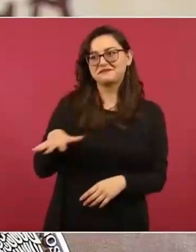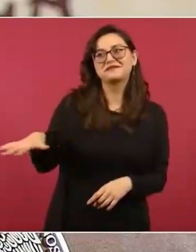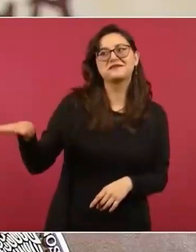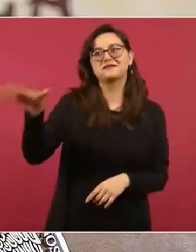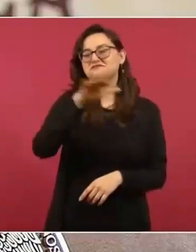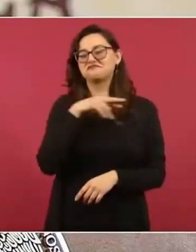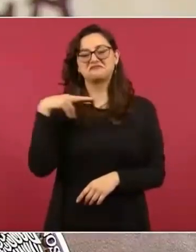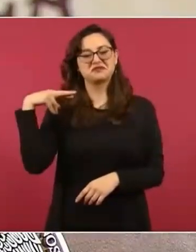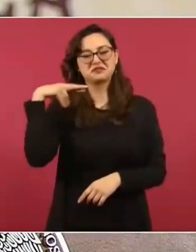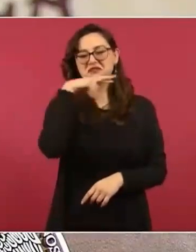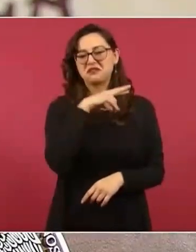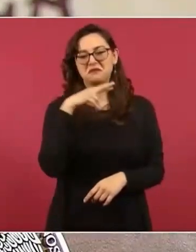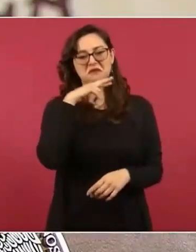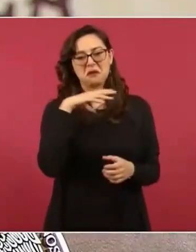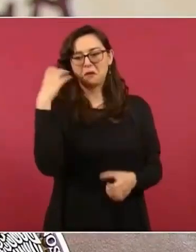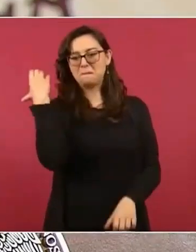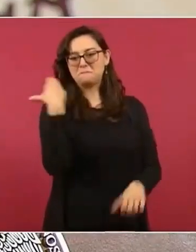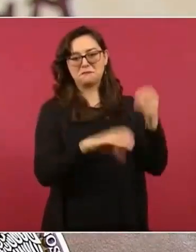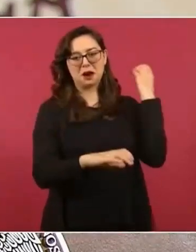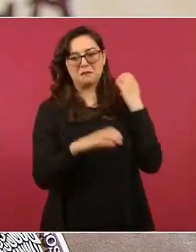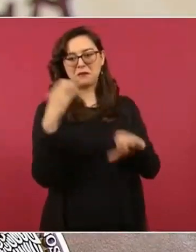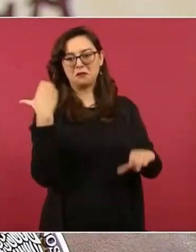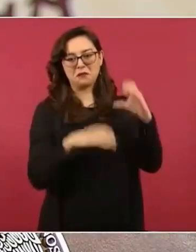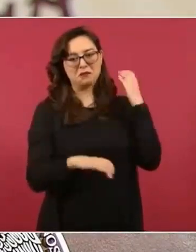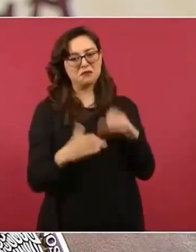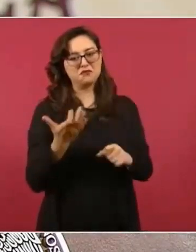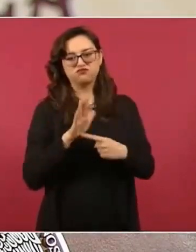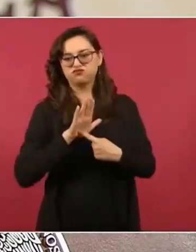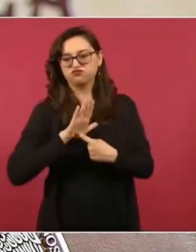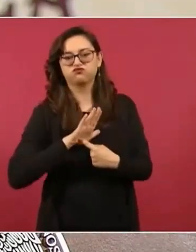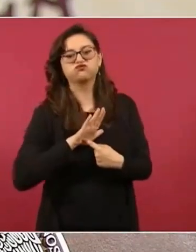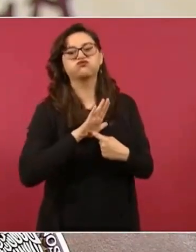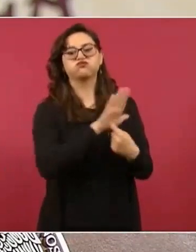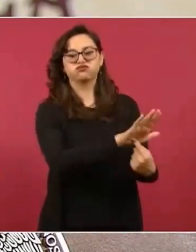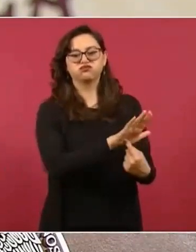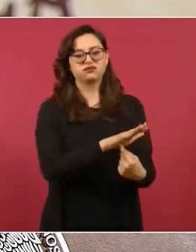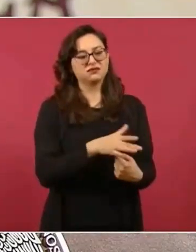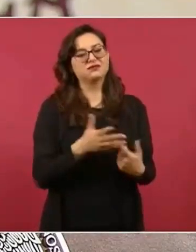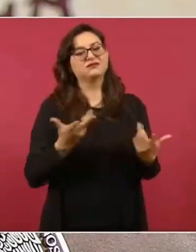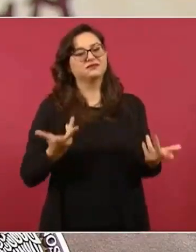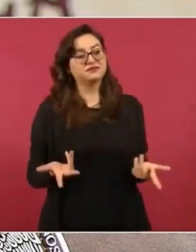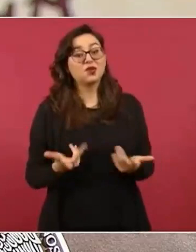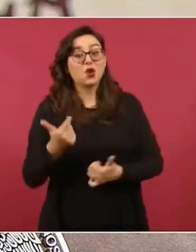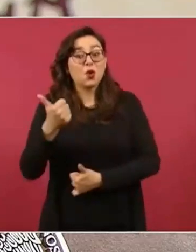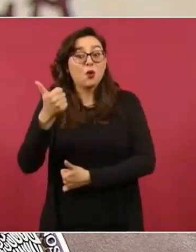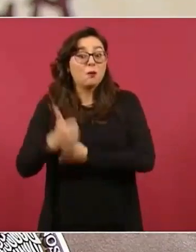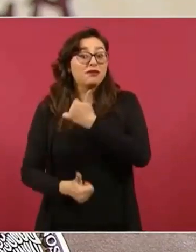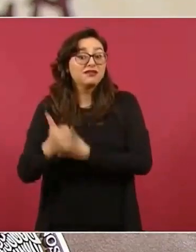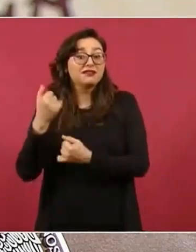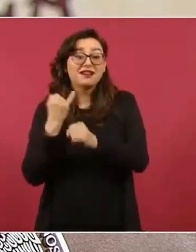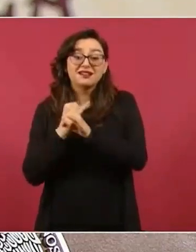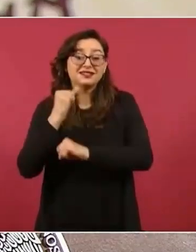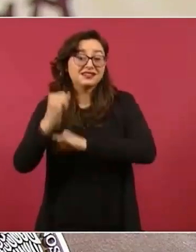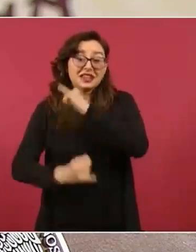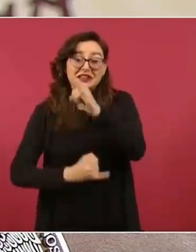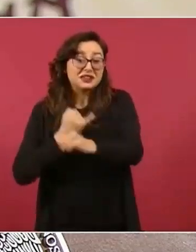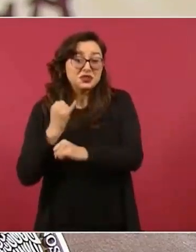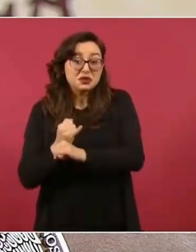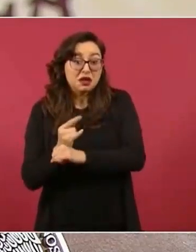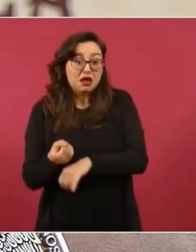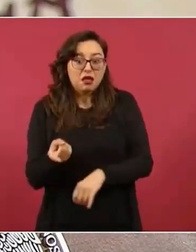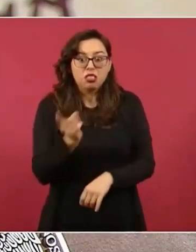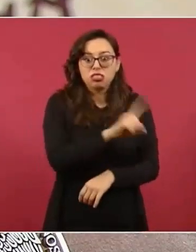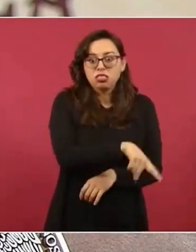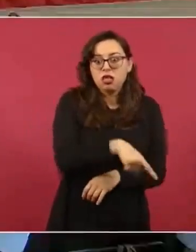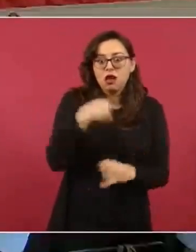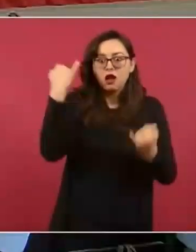y también en medios responsables que se trataba de la competencia internacional y no de lo que